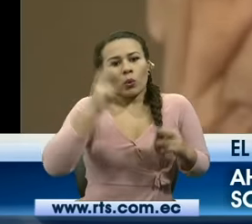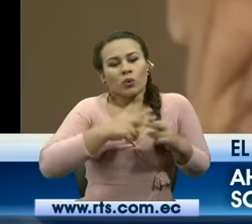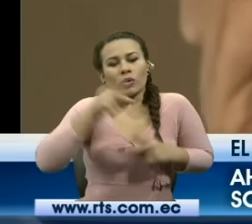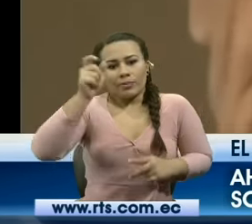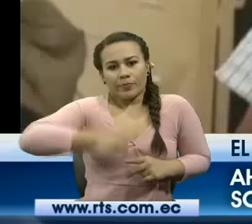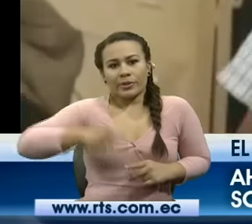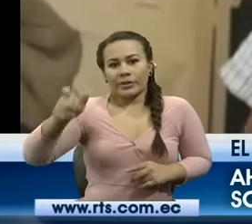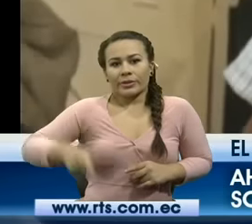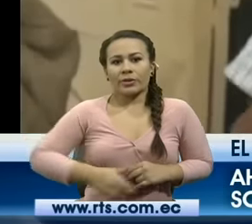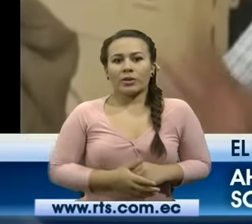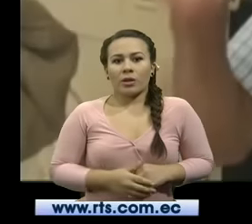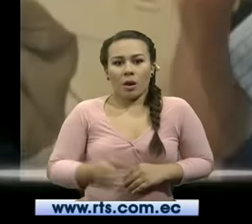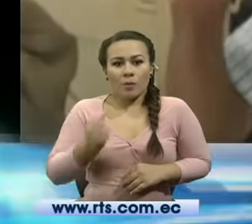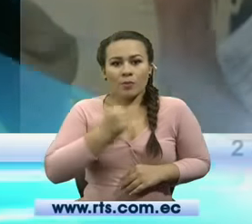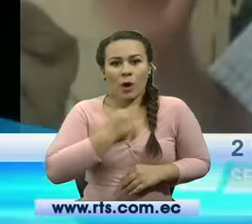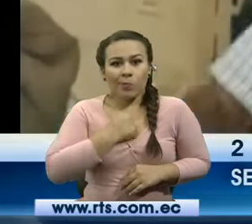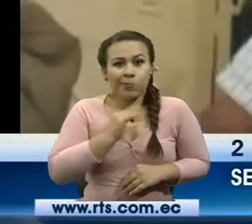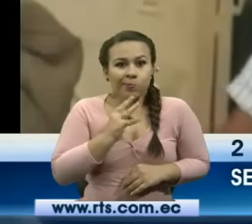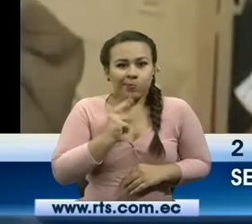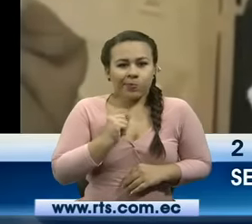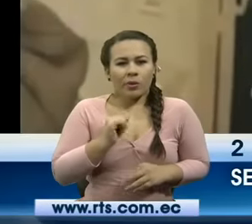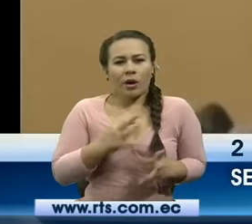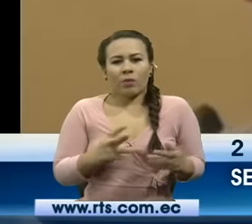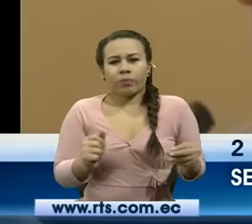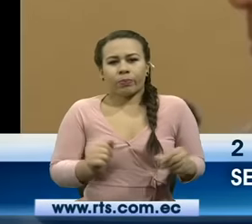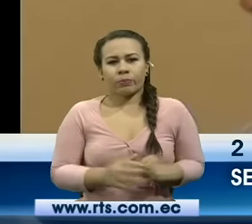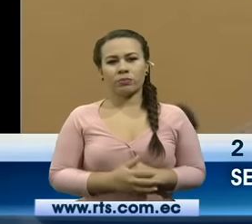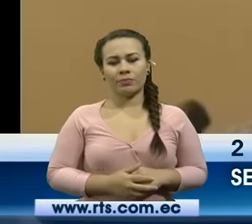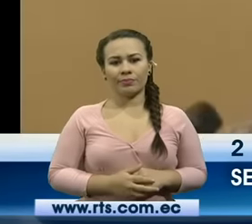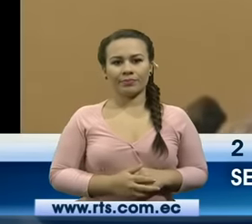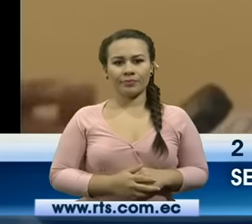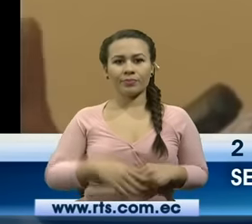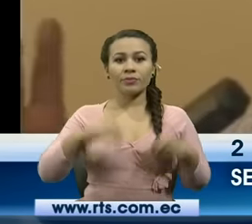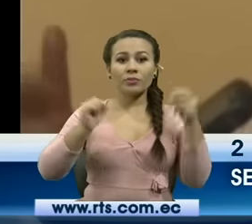de quienes con destrezas propias de delincuentes le robaron en